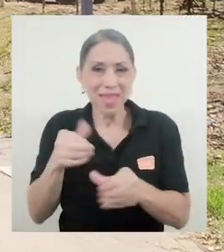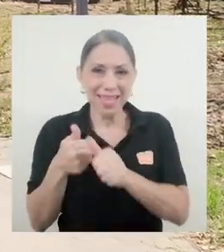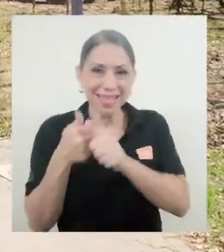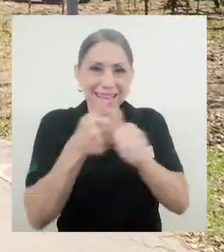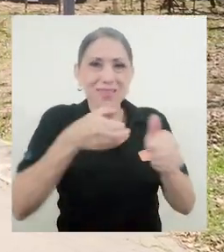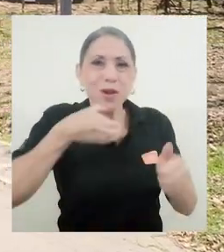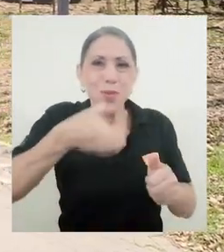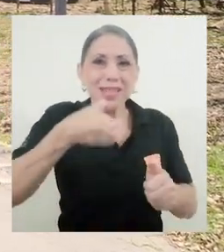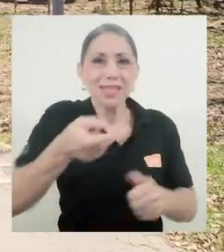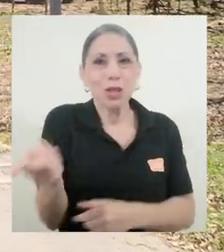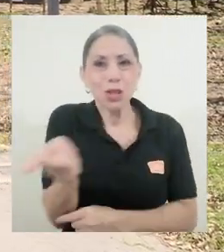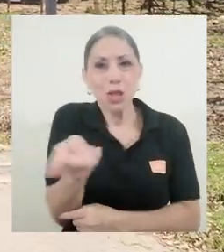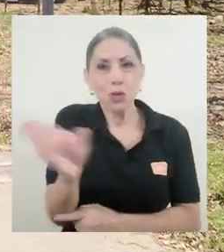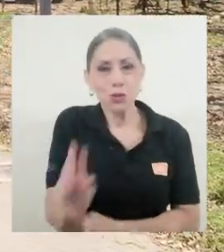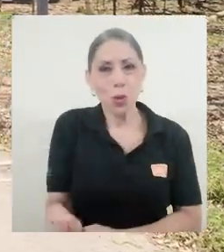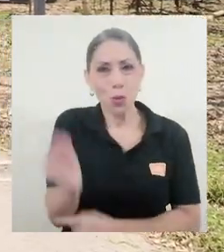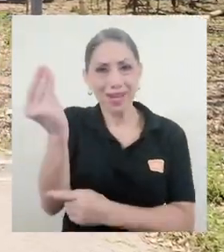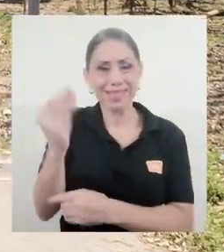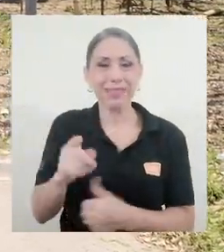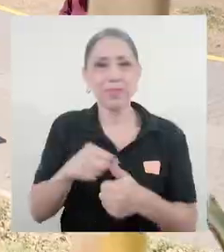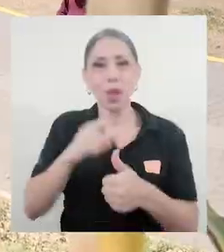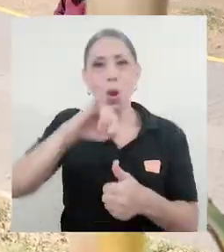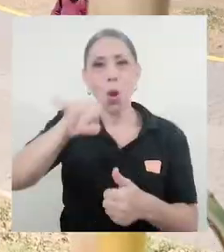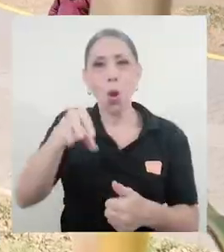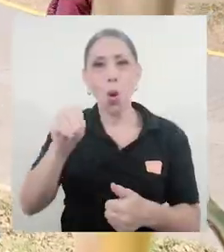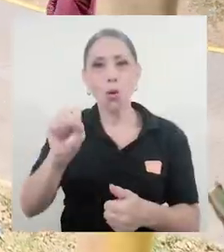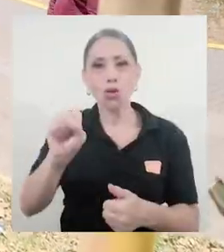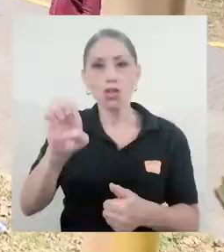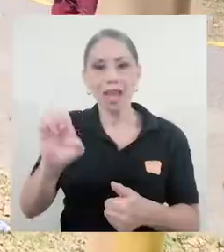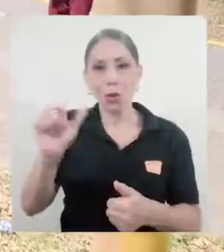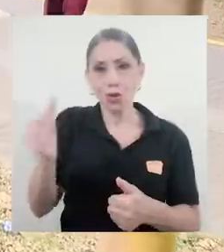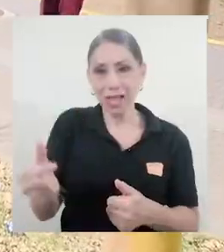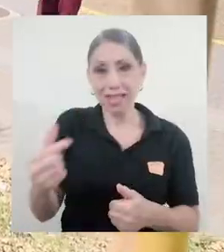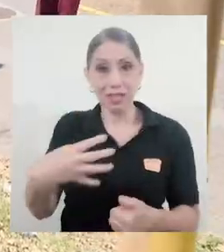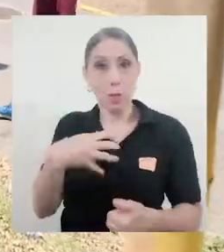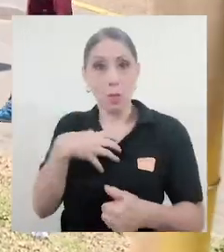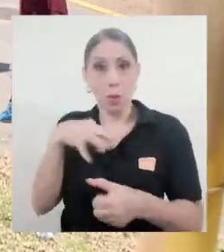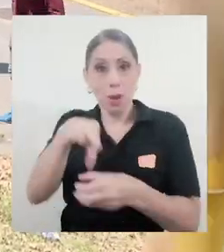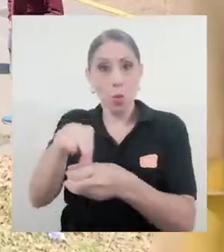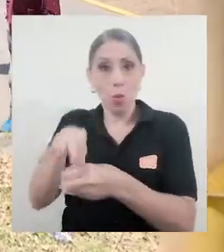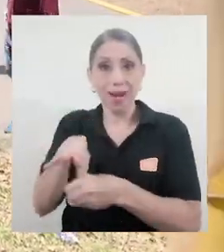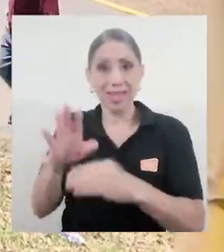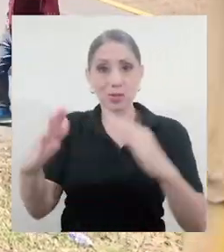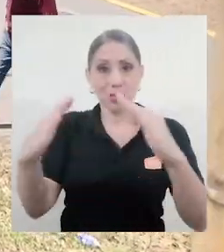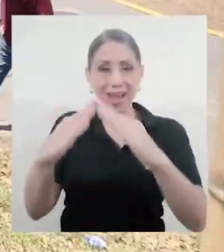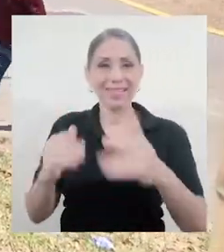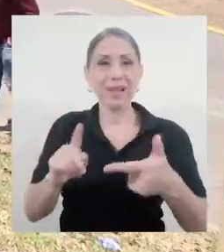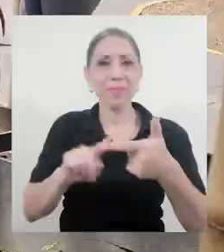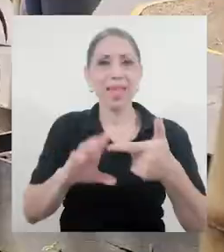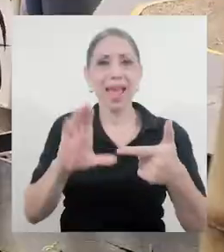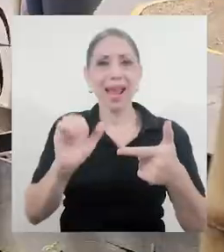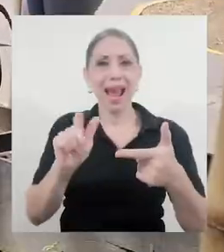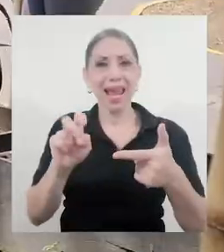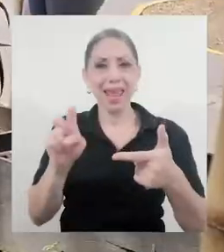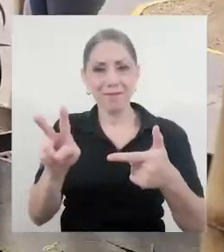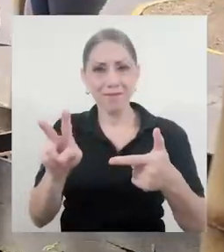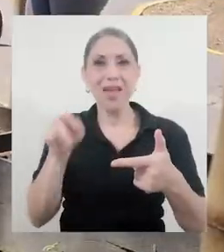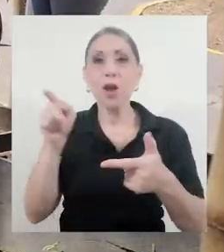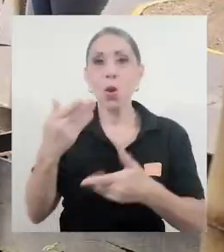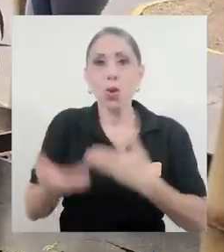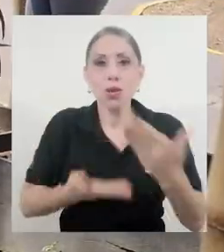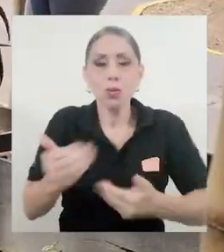recomendaciones de estos dos jóvenes. José González tiene su propia huerta en casa y Caleb